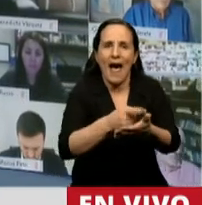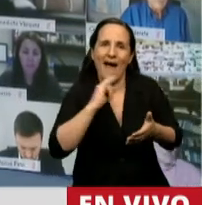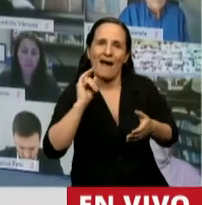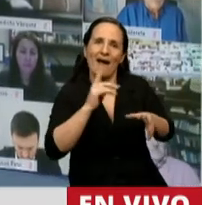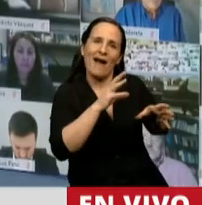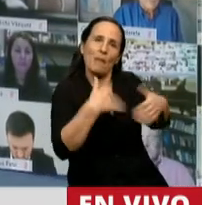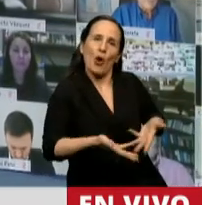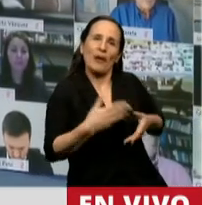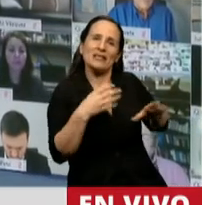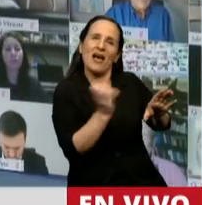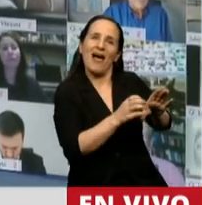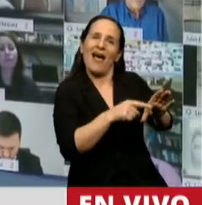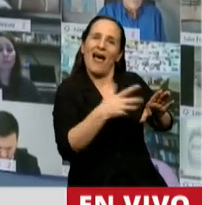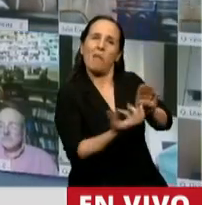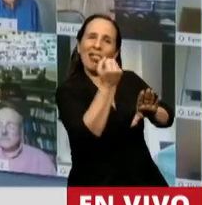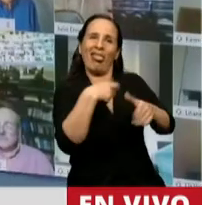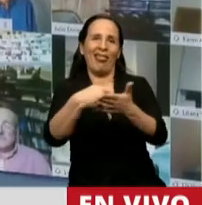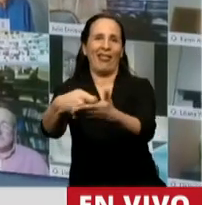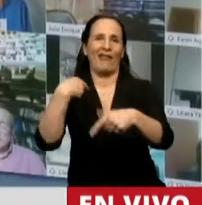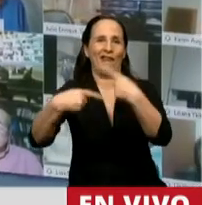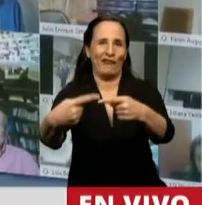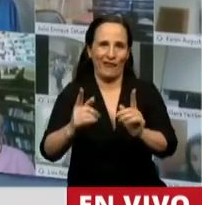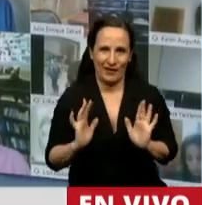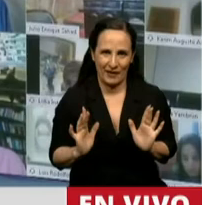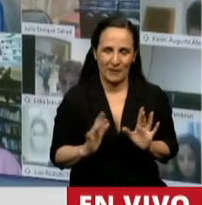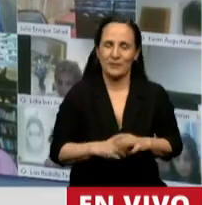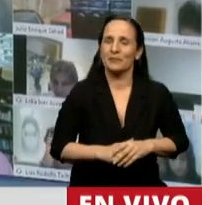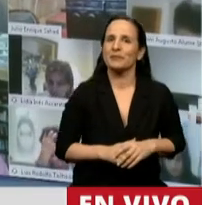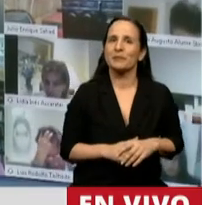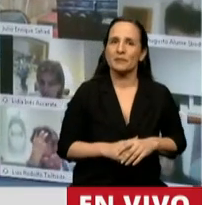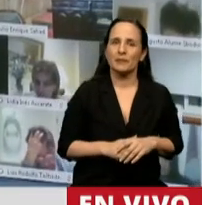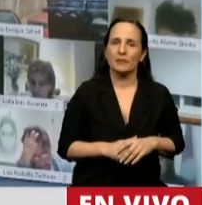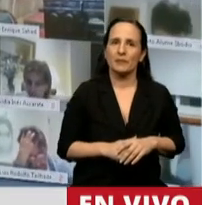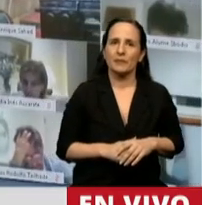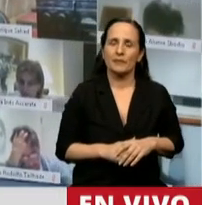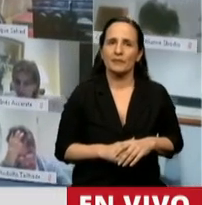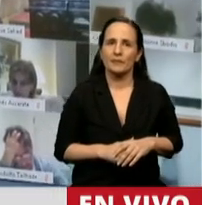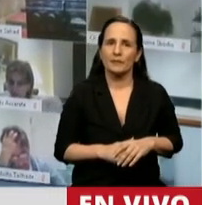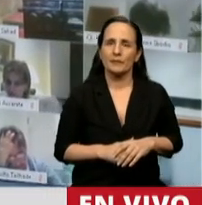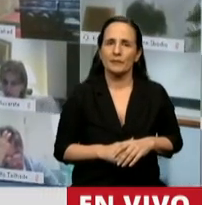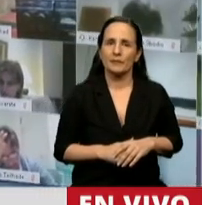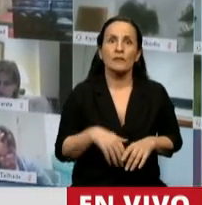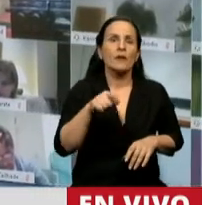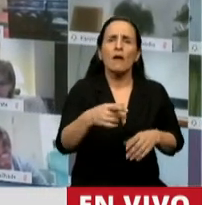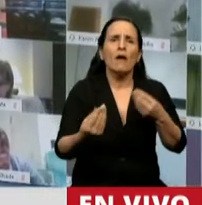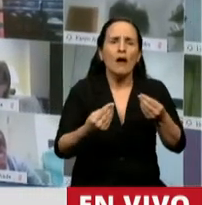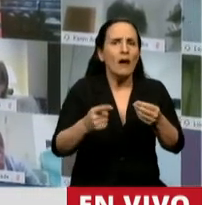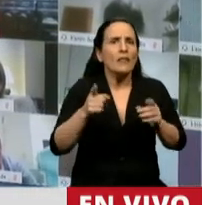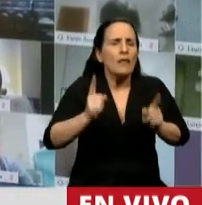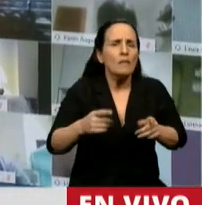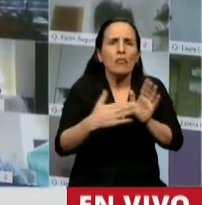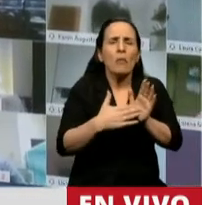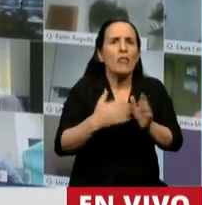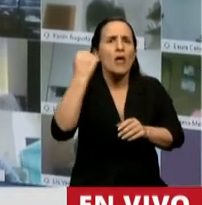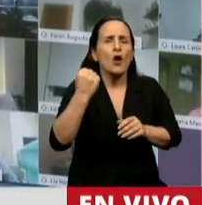procurar contribuir con la aplicación de sus recursos a criterio de seguridad y rentabilidad adecuada y desarrollo sustentable de la economía